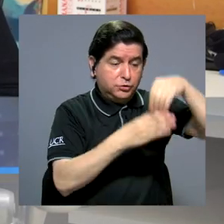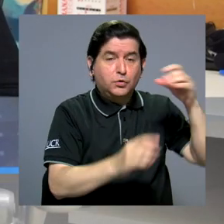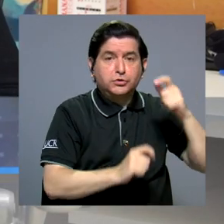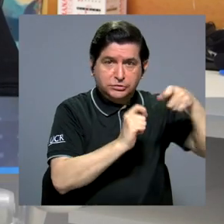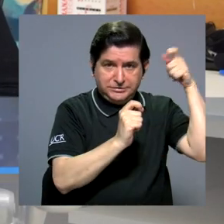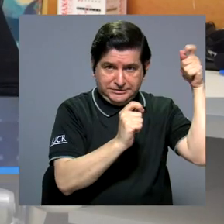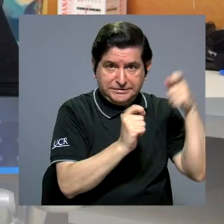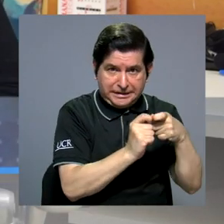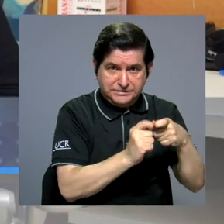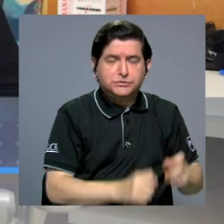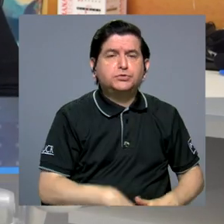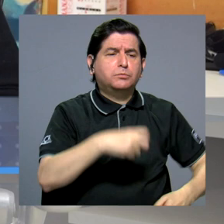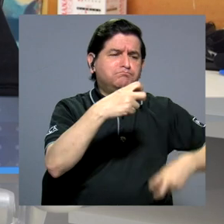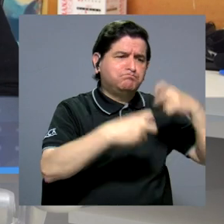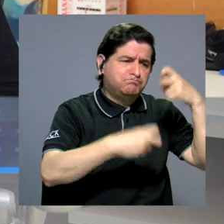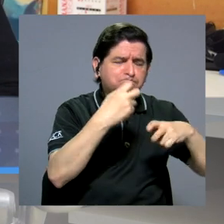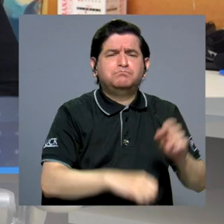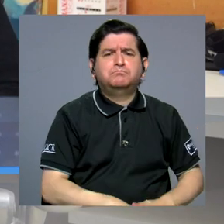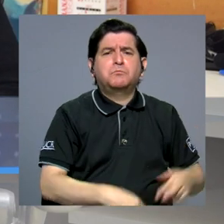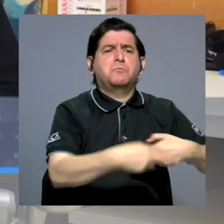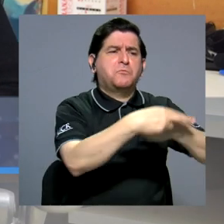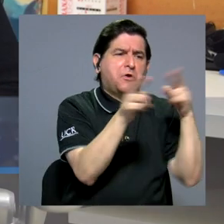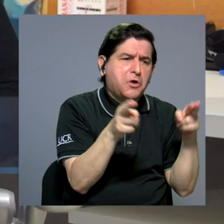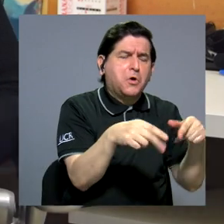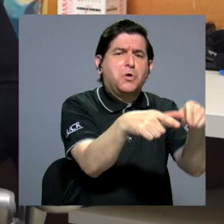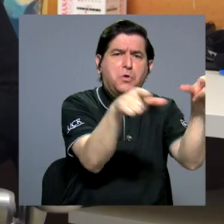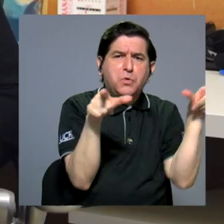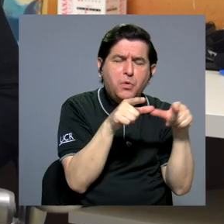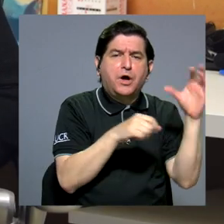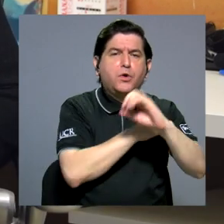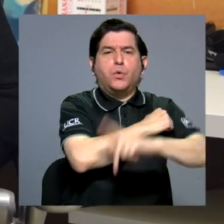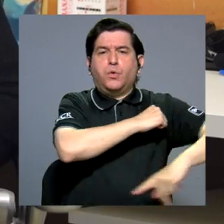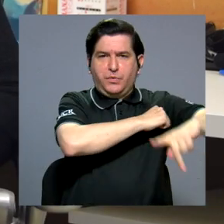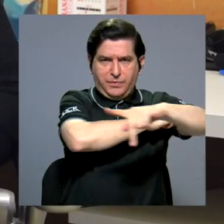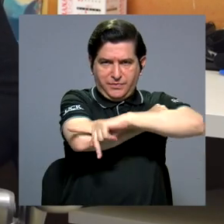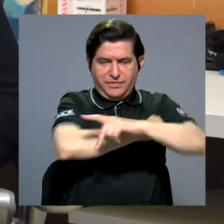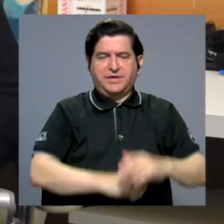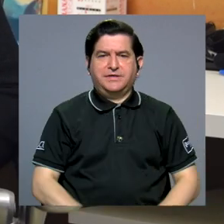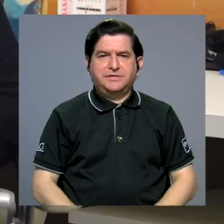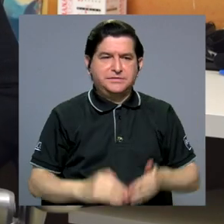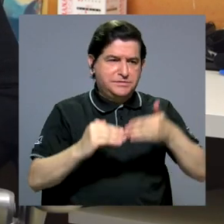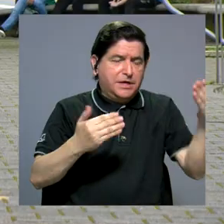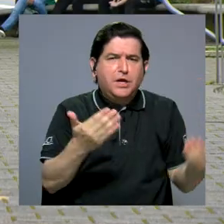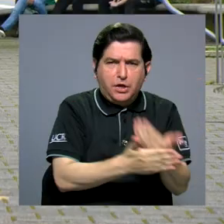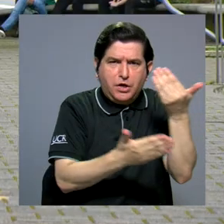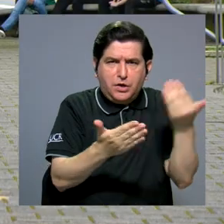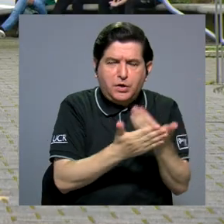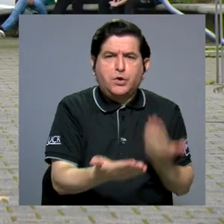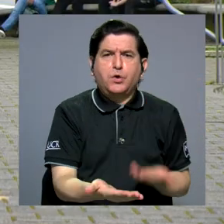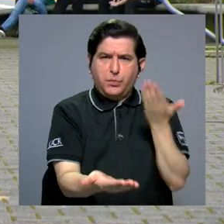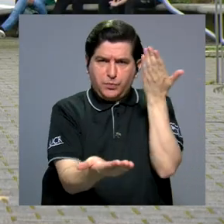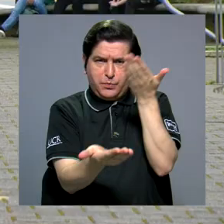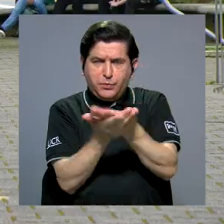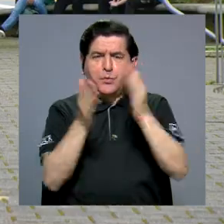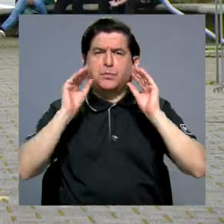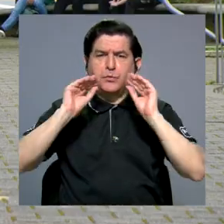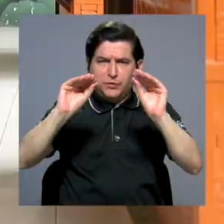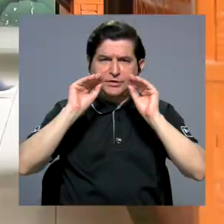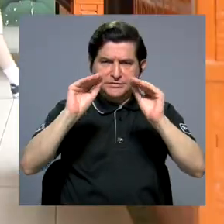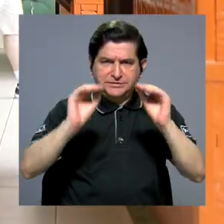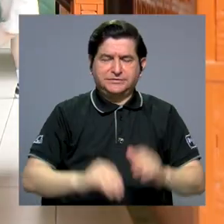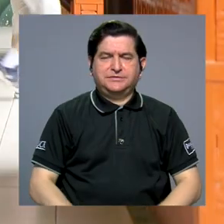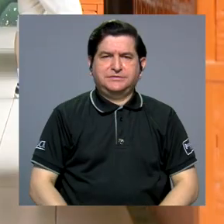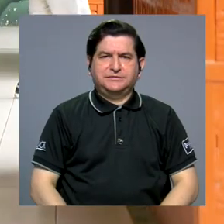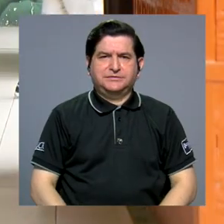específico, de problemas de una región, de una localidad o del país, elementos innovadores en la propuesta educativa,